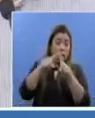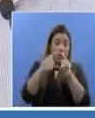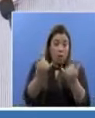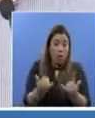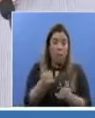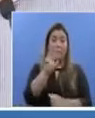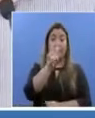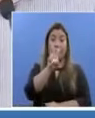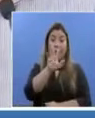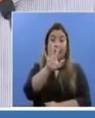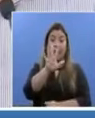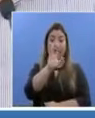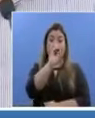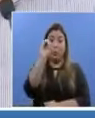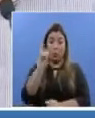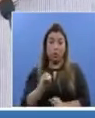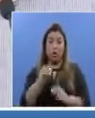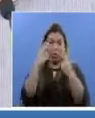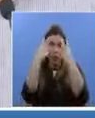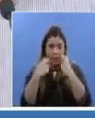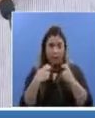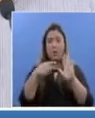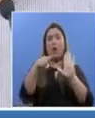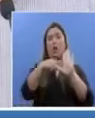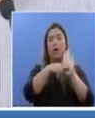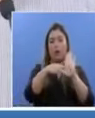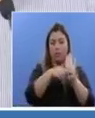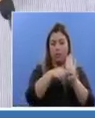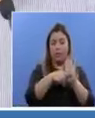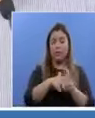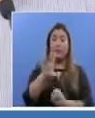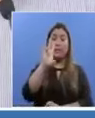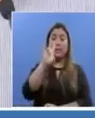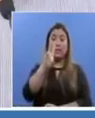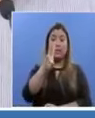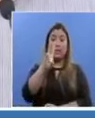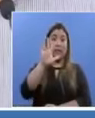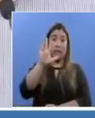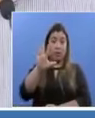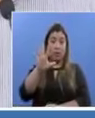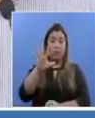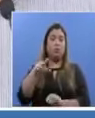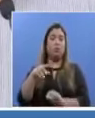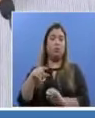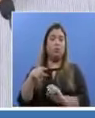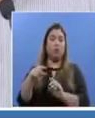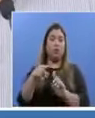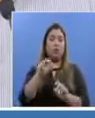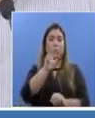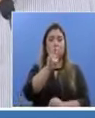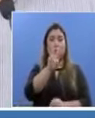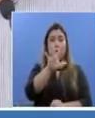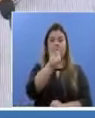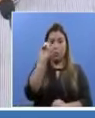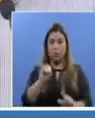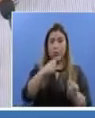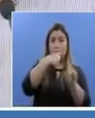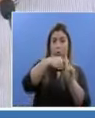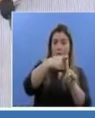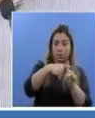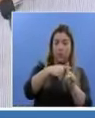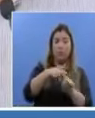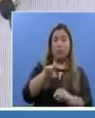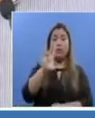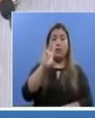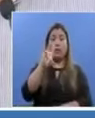25% han resultado positivas y el 75% se mantienen negativas y mantenemos una